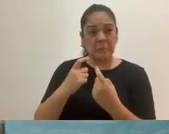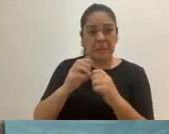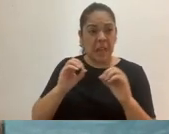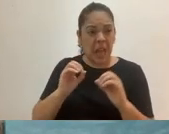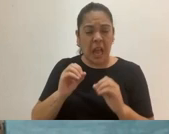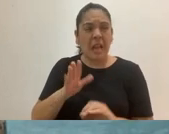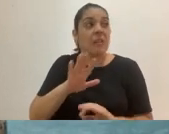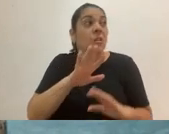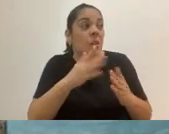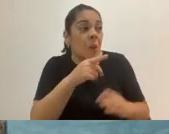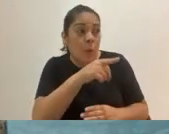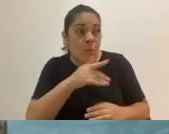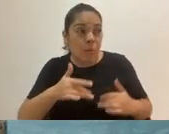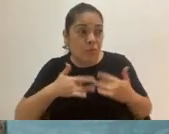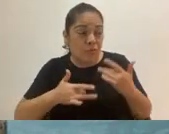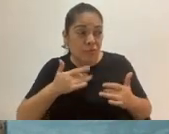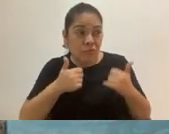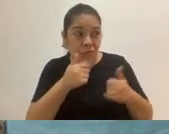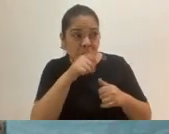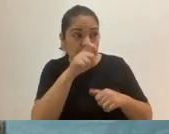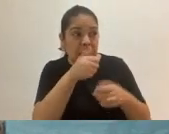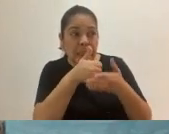sientes, ni necesitas ayuda, nada.